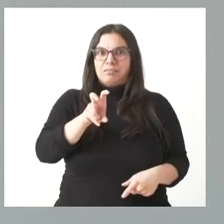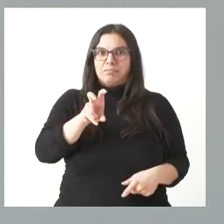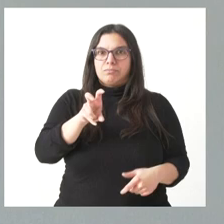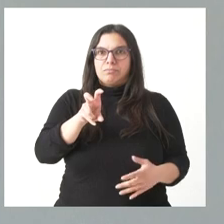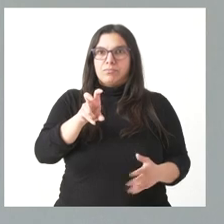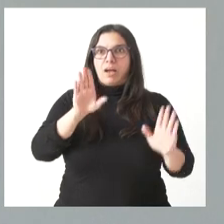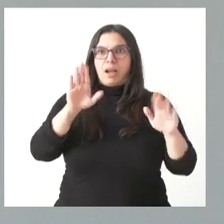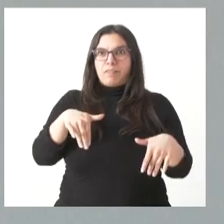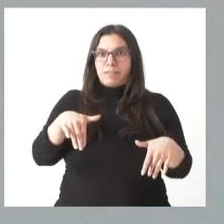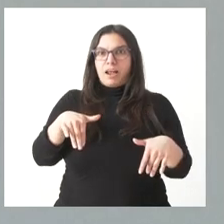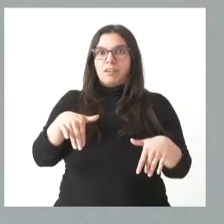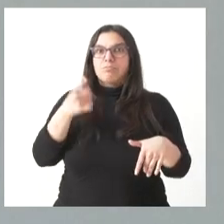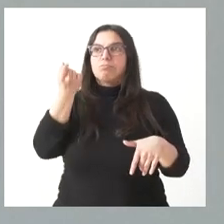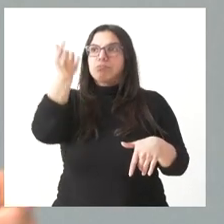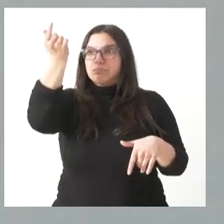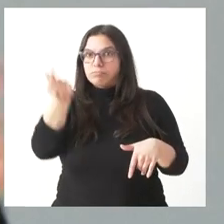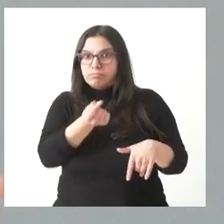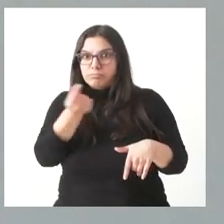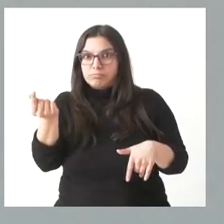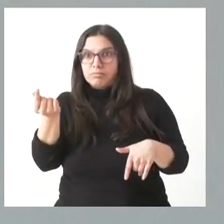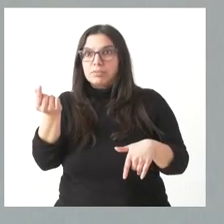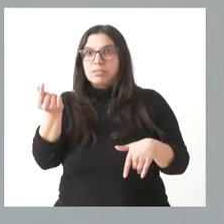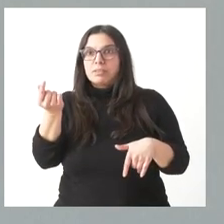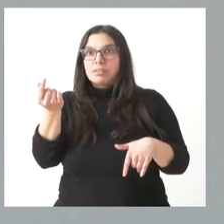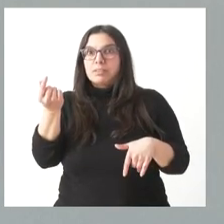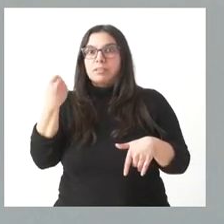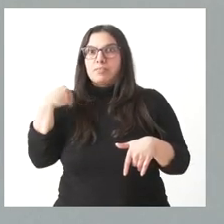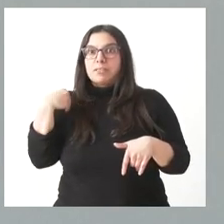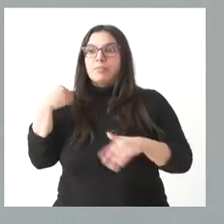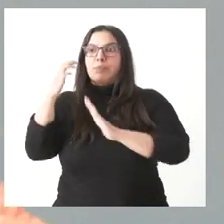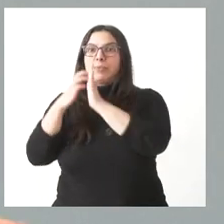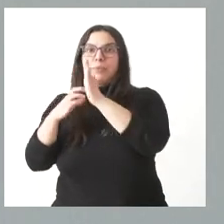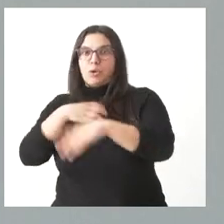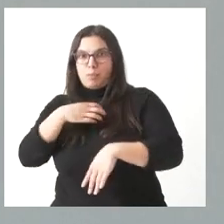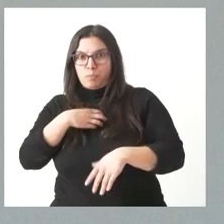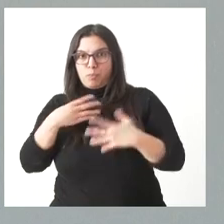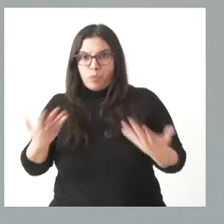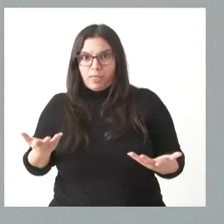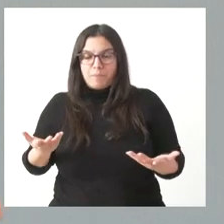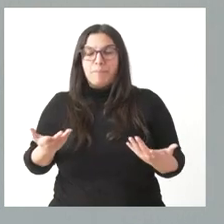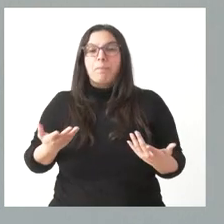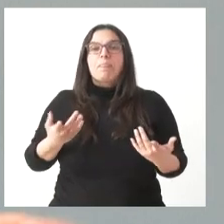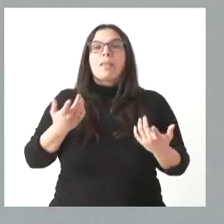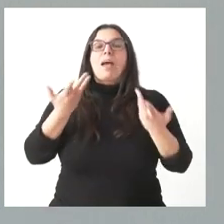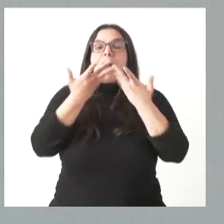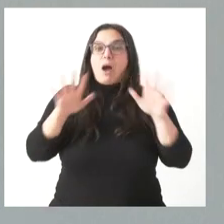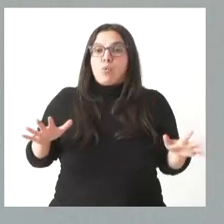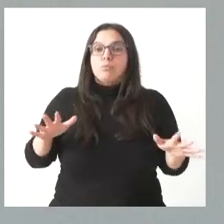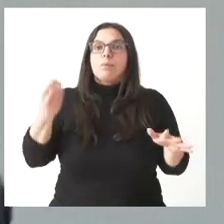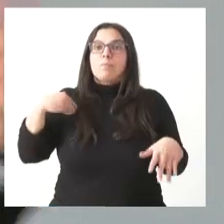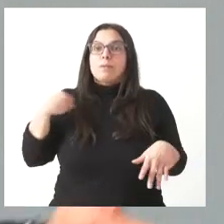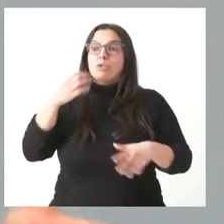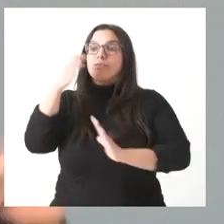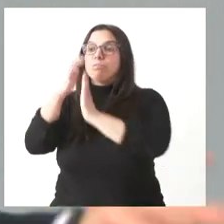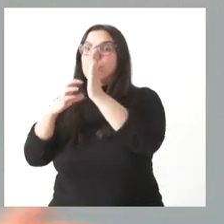tienen finalmente unas cuotas líquidas cuyo volumen no le daría lugar para la deducción. Hay casos incluso cuando la deducción no se puede aplicar,